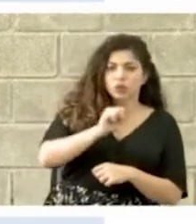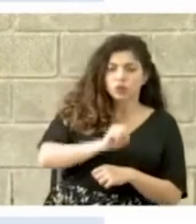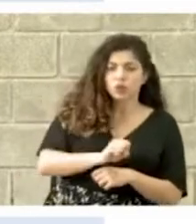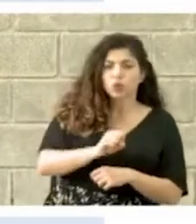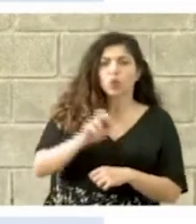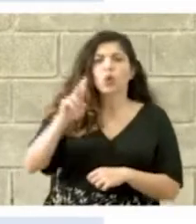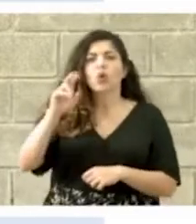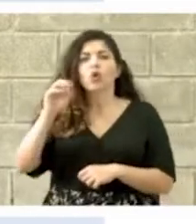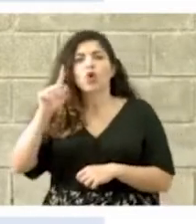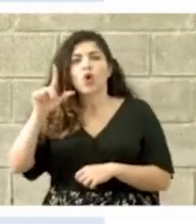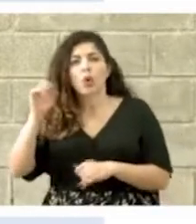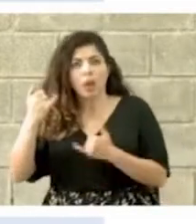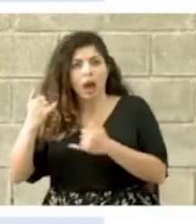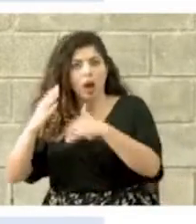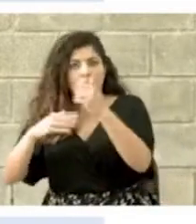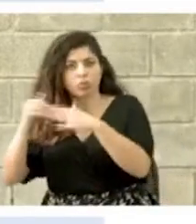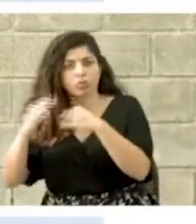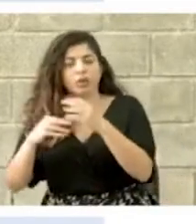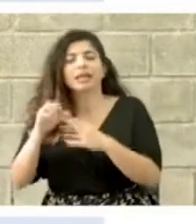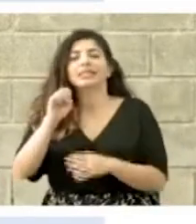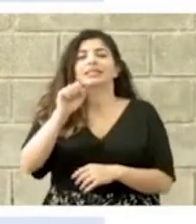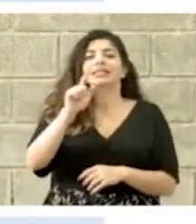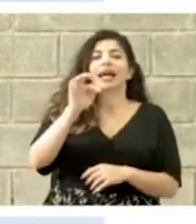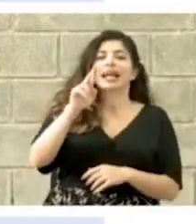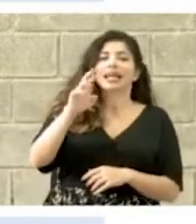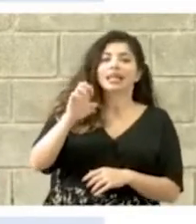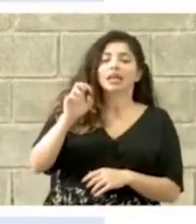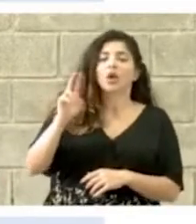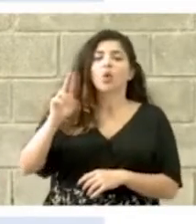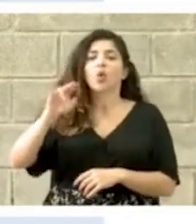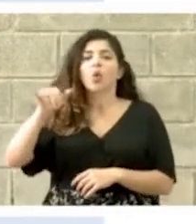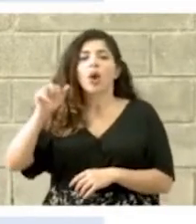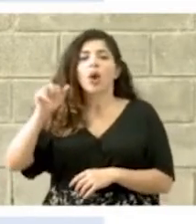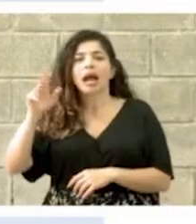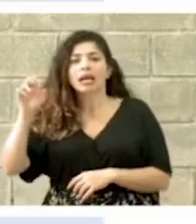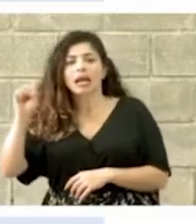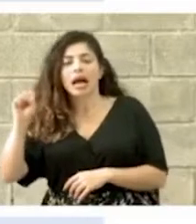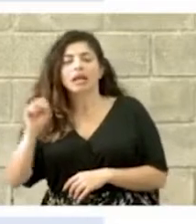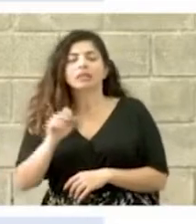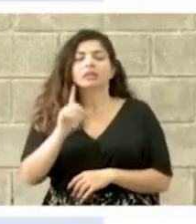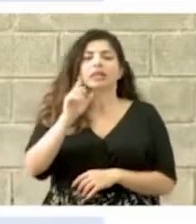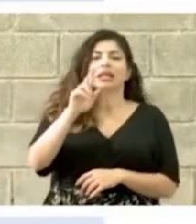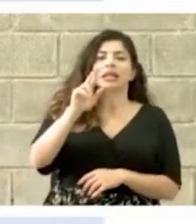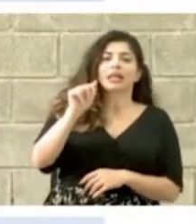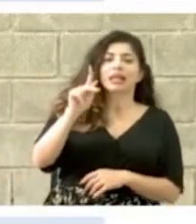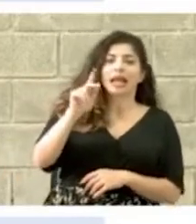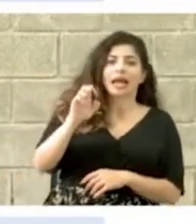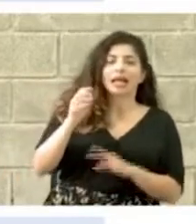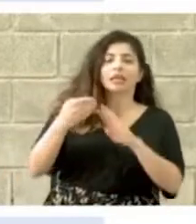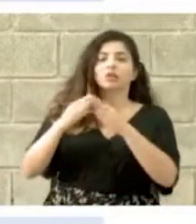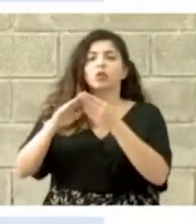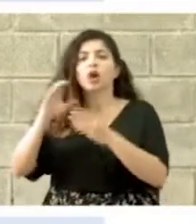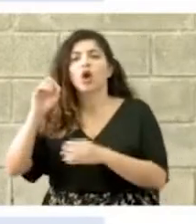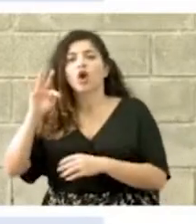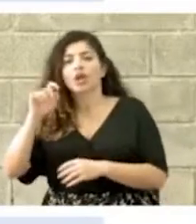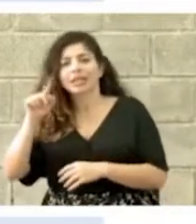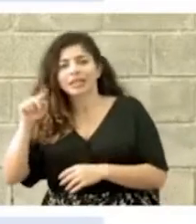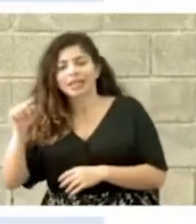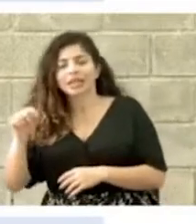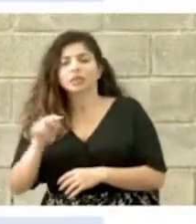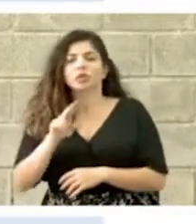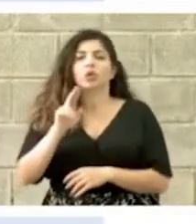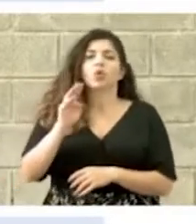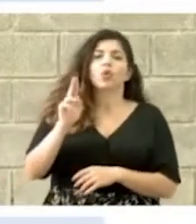ya está en ejecución, Salitre, Ujarrás, Uvita, Draque, Ciudad Cortés, Alto